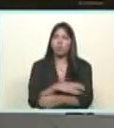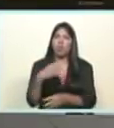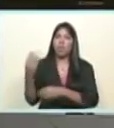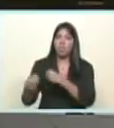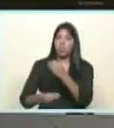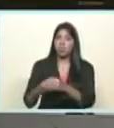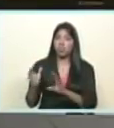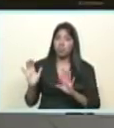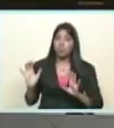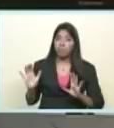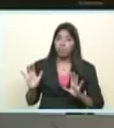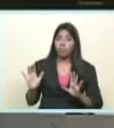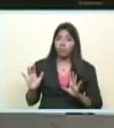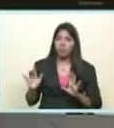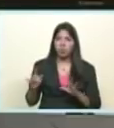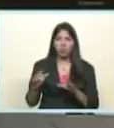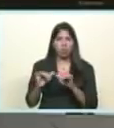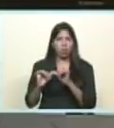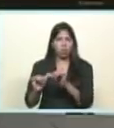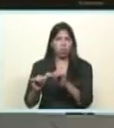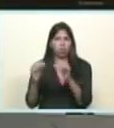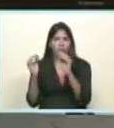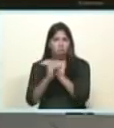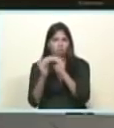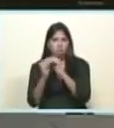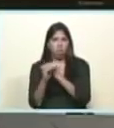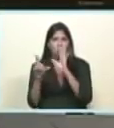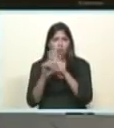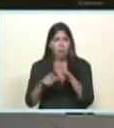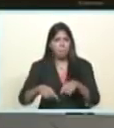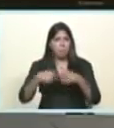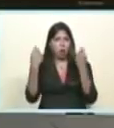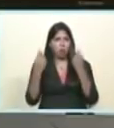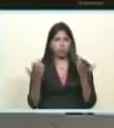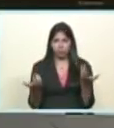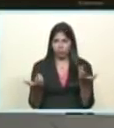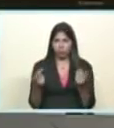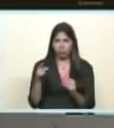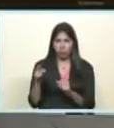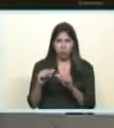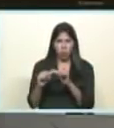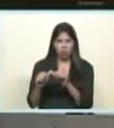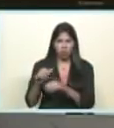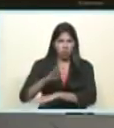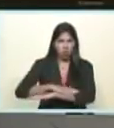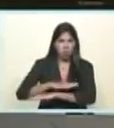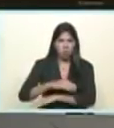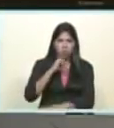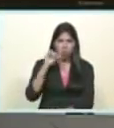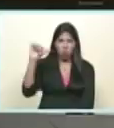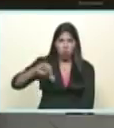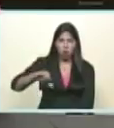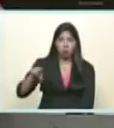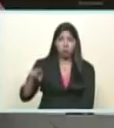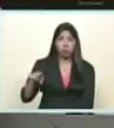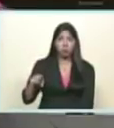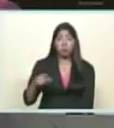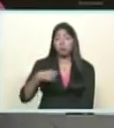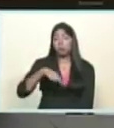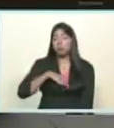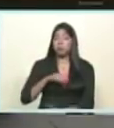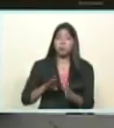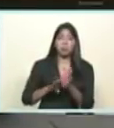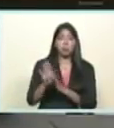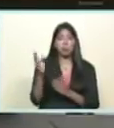van a seguir en la incoherencia en la ilegalidad fuera del camino democrático mientras tanto sigamos